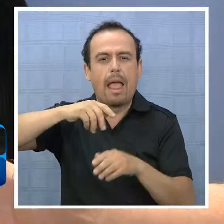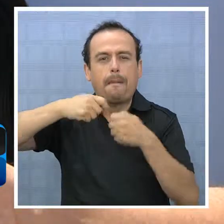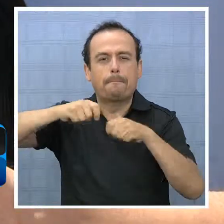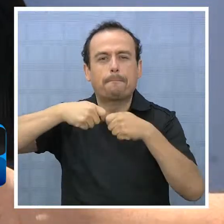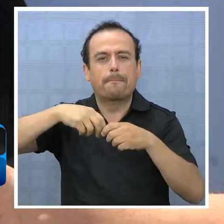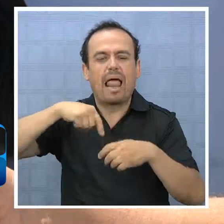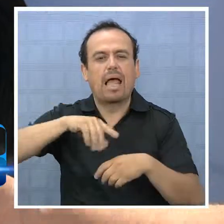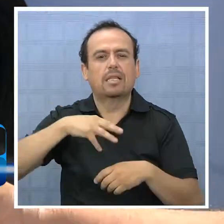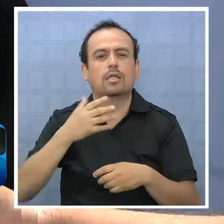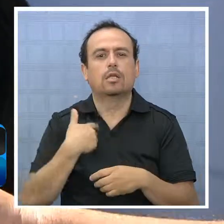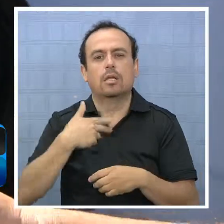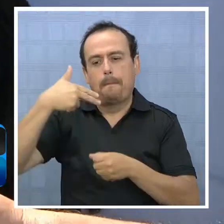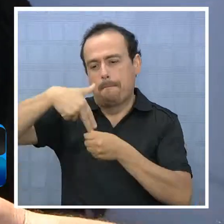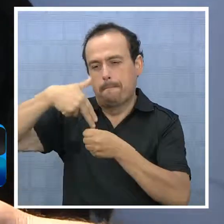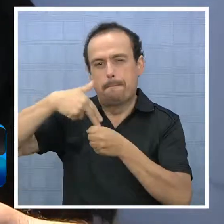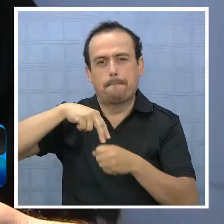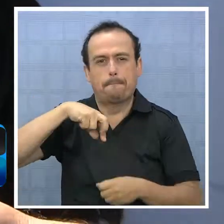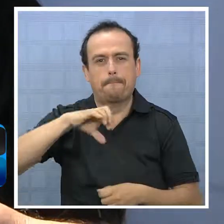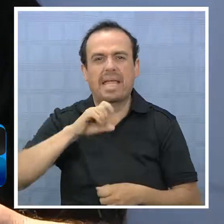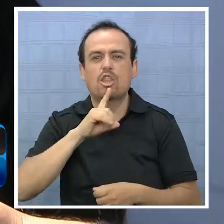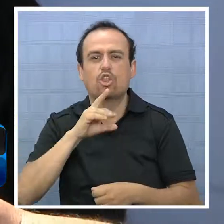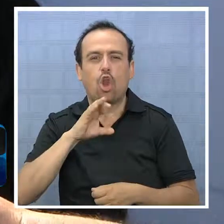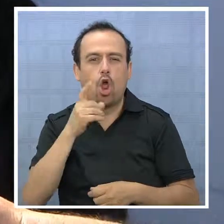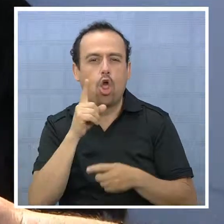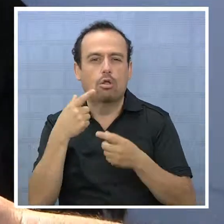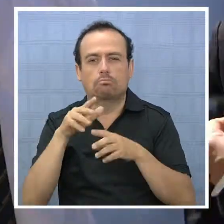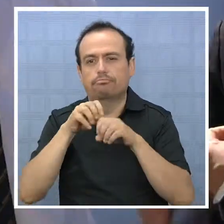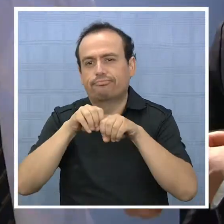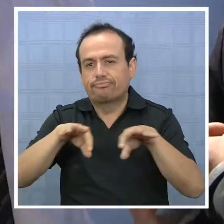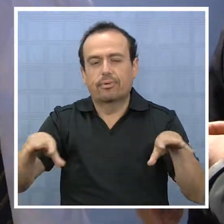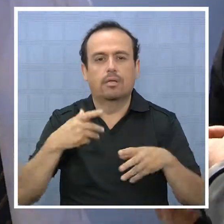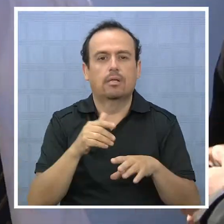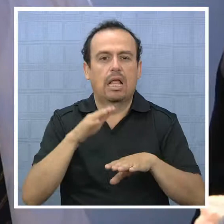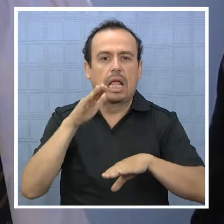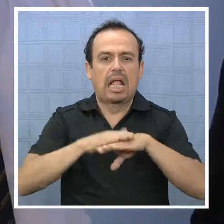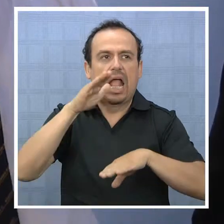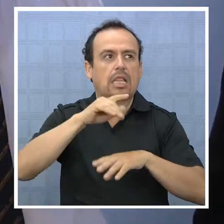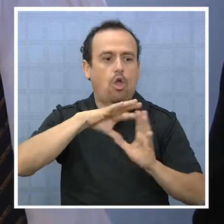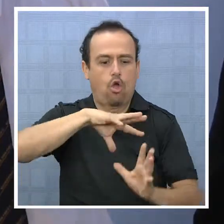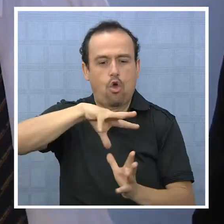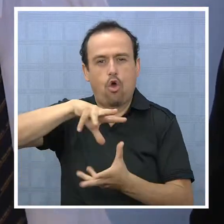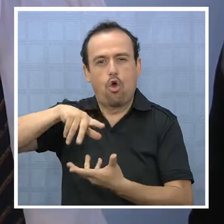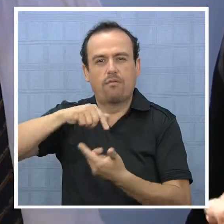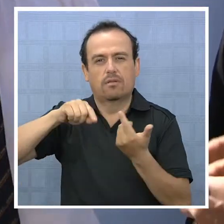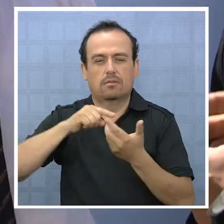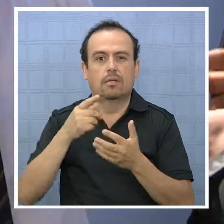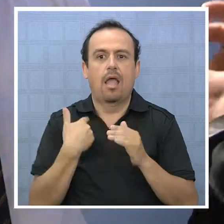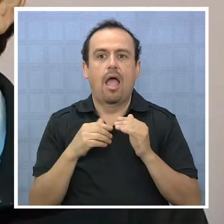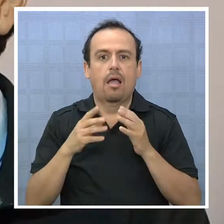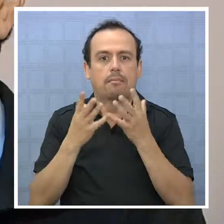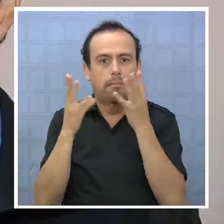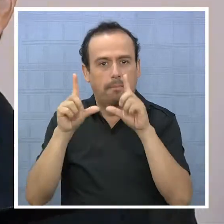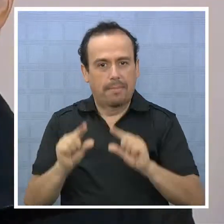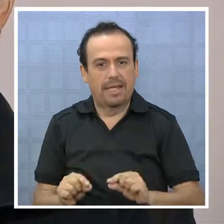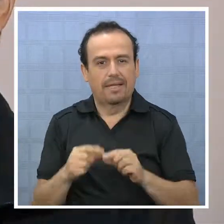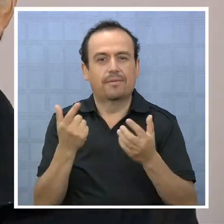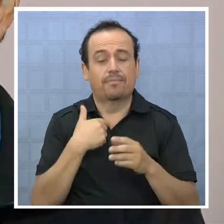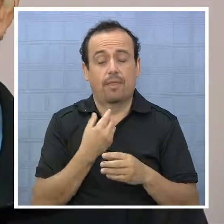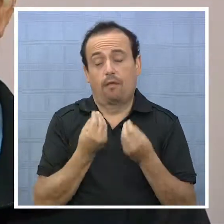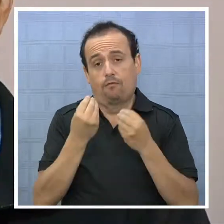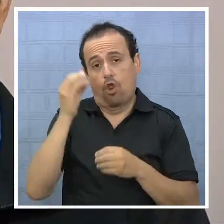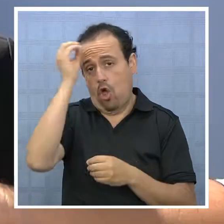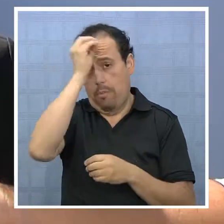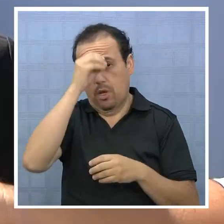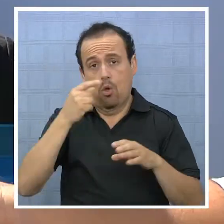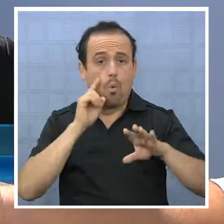plásticas, no utilizar petróleo que contamina, y por eso estamos generando también el calentamiento global. Yo creo que es muy bueno porque